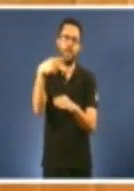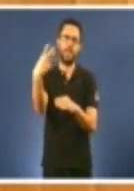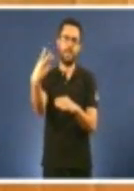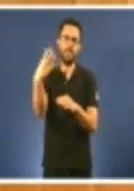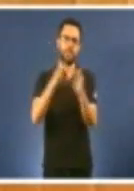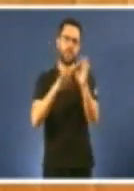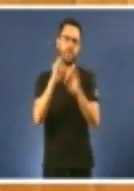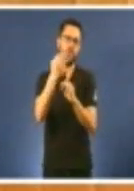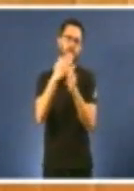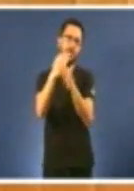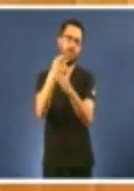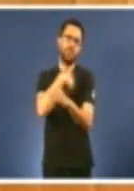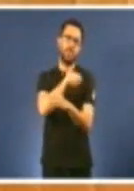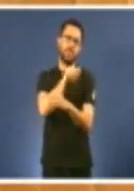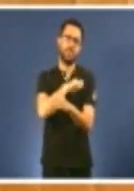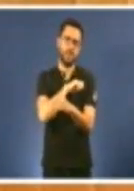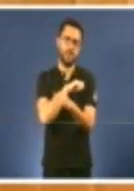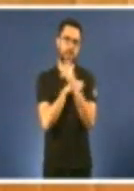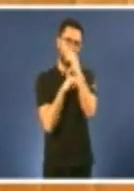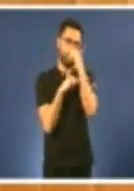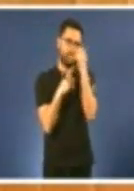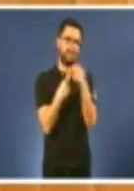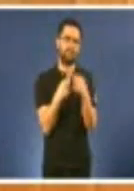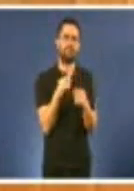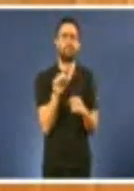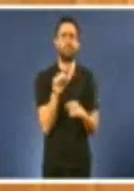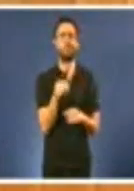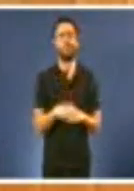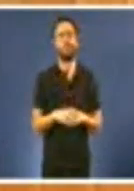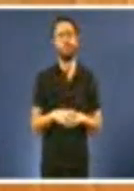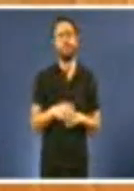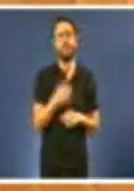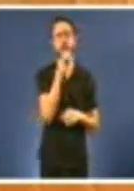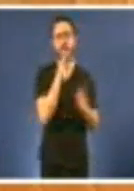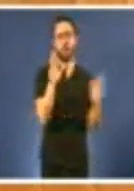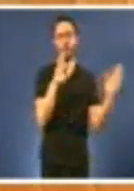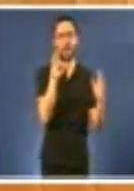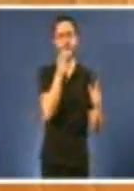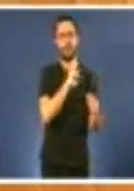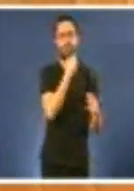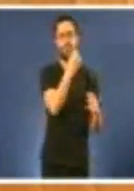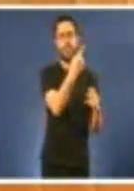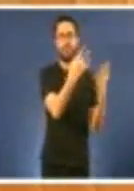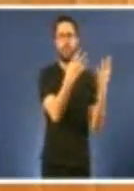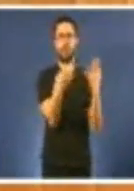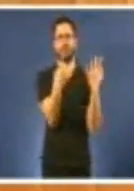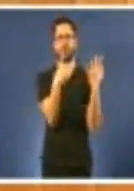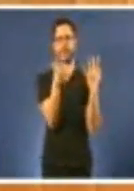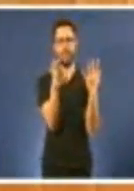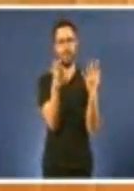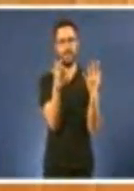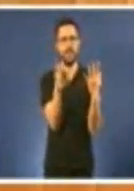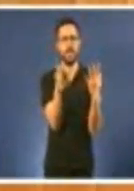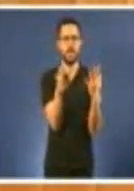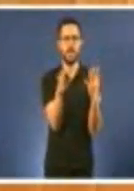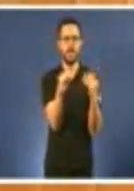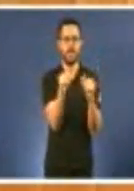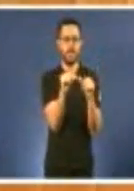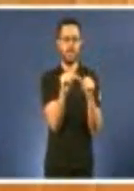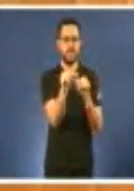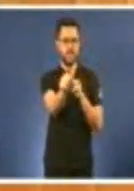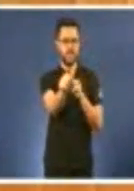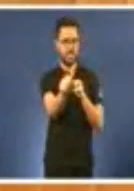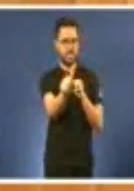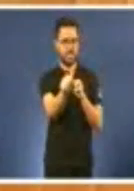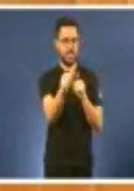Existiron dúas datas claves. Os anos 1960, a partir de onde se estanca o número de